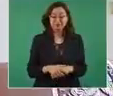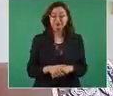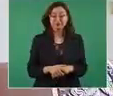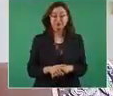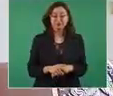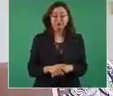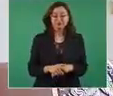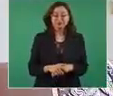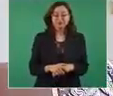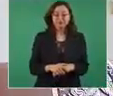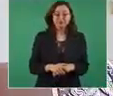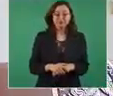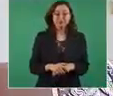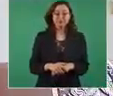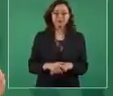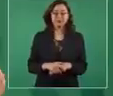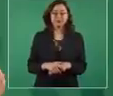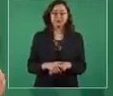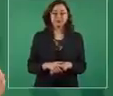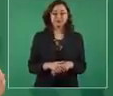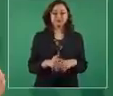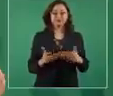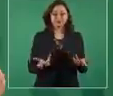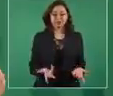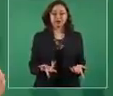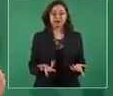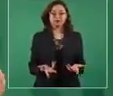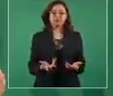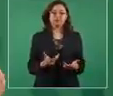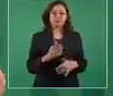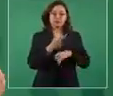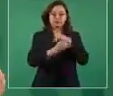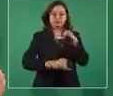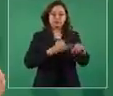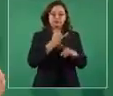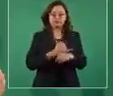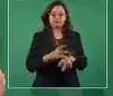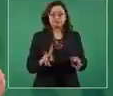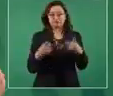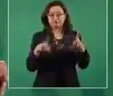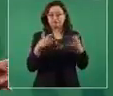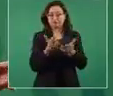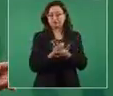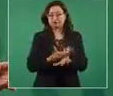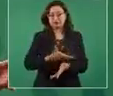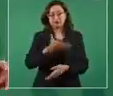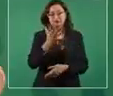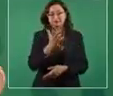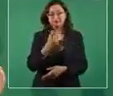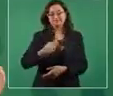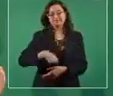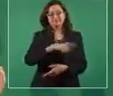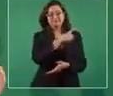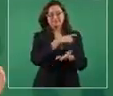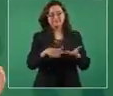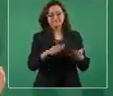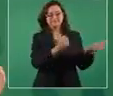importación de maíz, y por la inflación